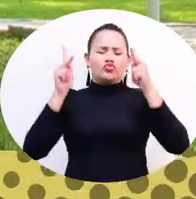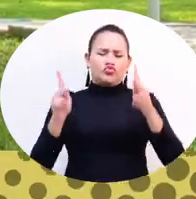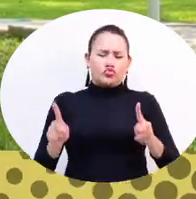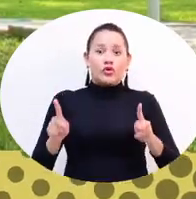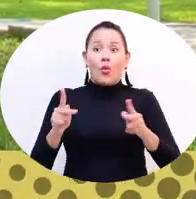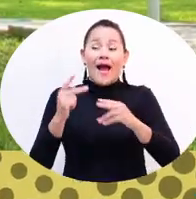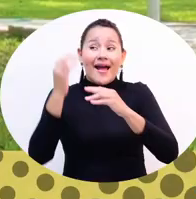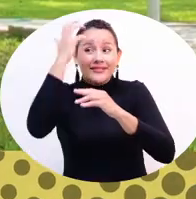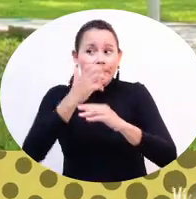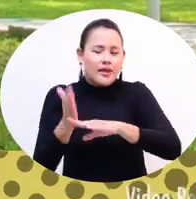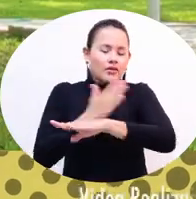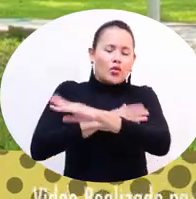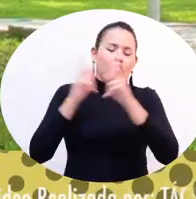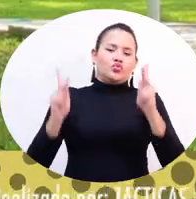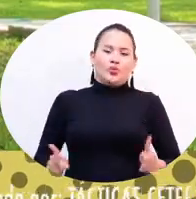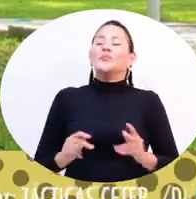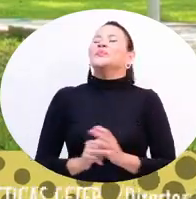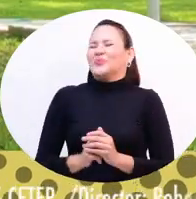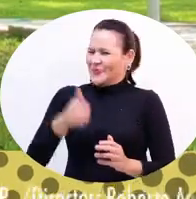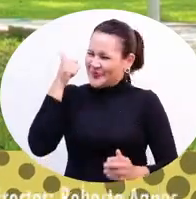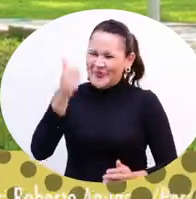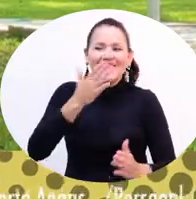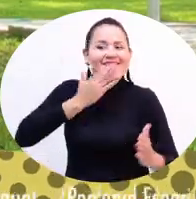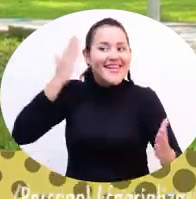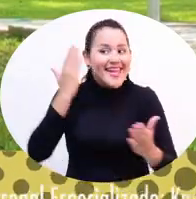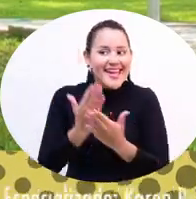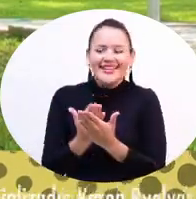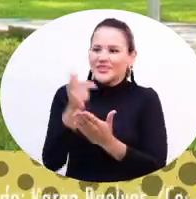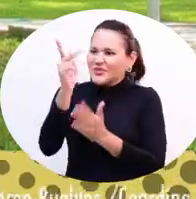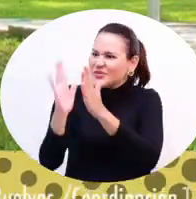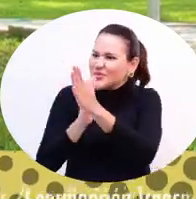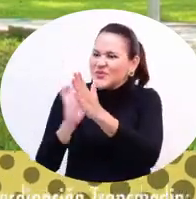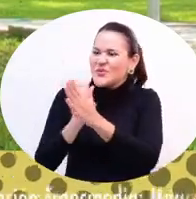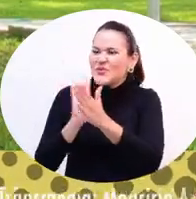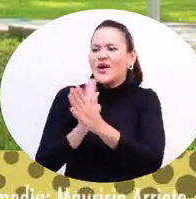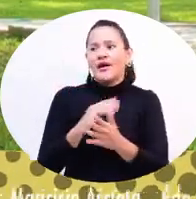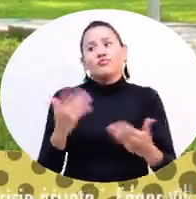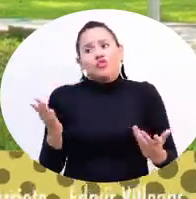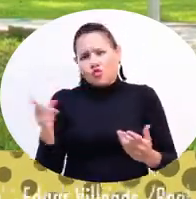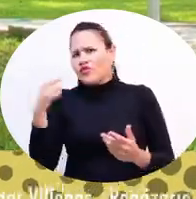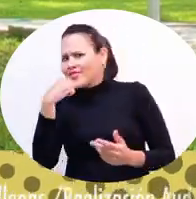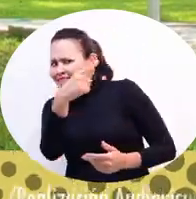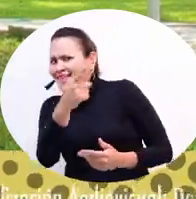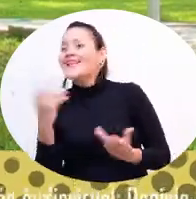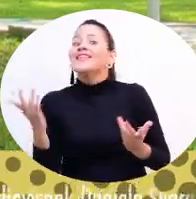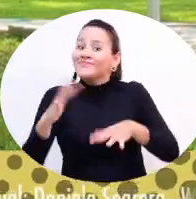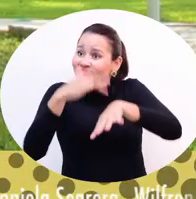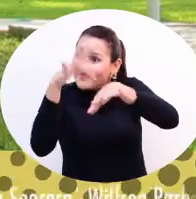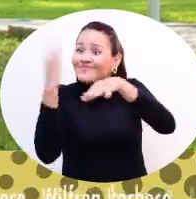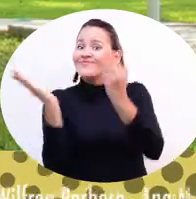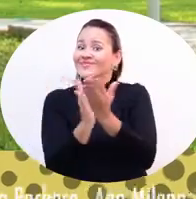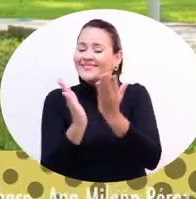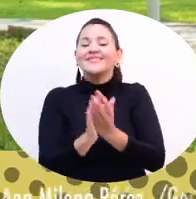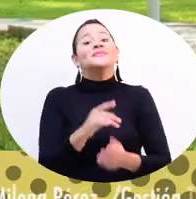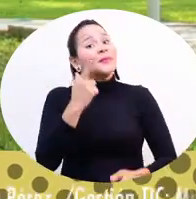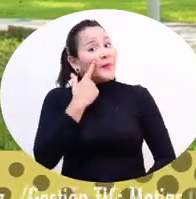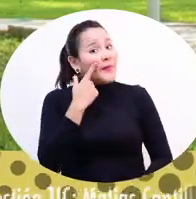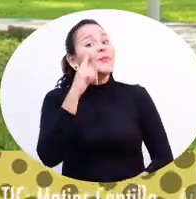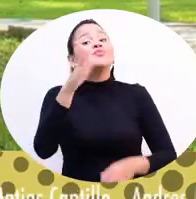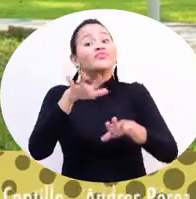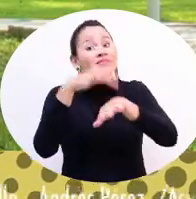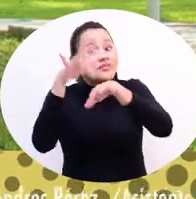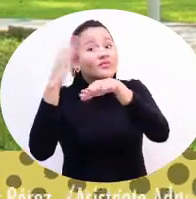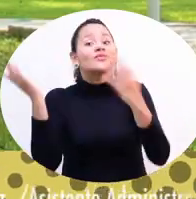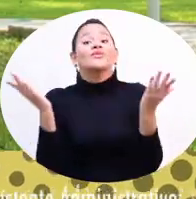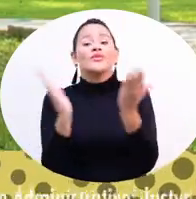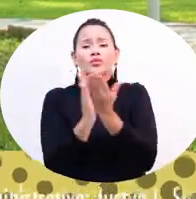antes de la prueba. Descansar antes. Ahí está. Indira, muchísimas gracias por haber compartido con nosotros. Muchas gracias a ti. O sea, que se pongan las pilas y que sean las próximas estrellas